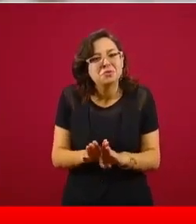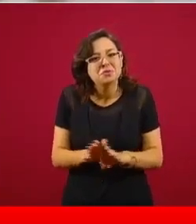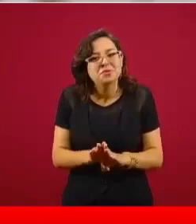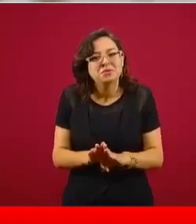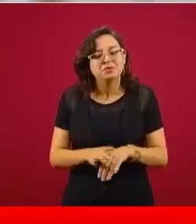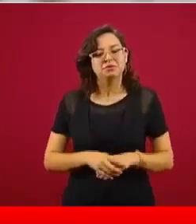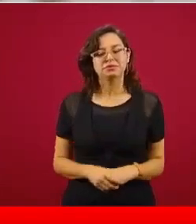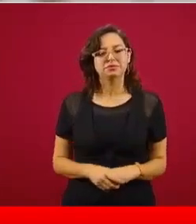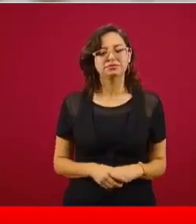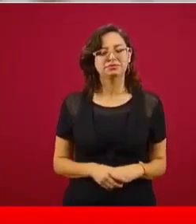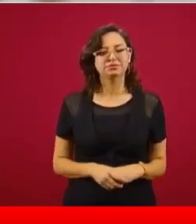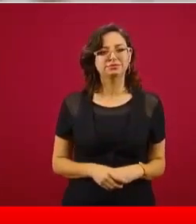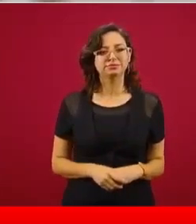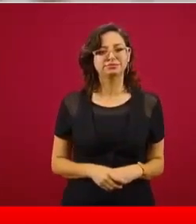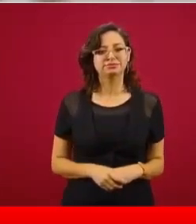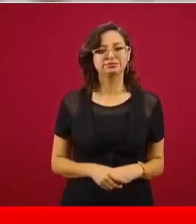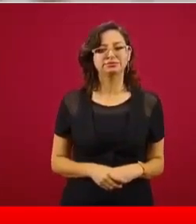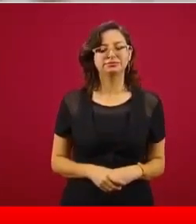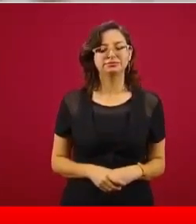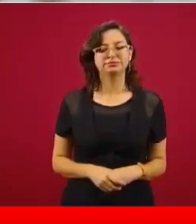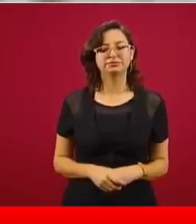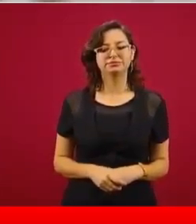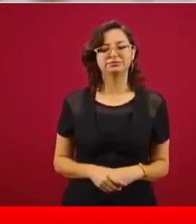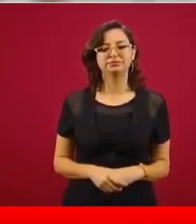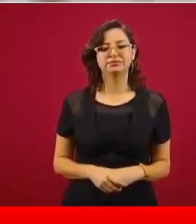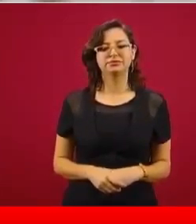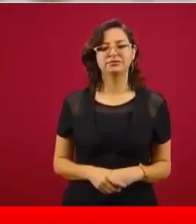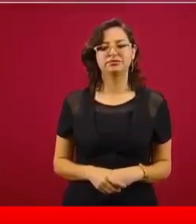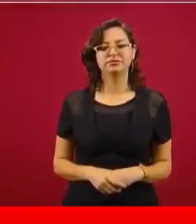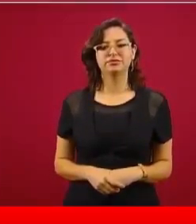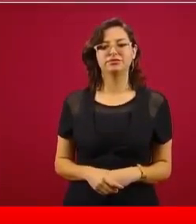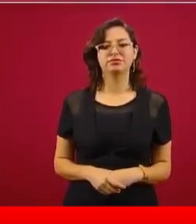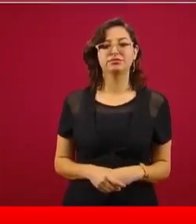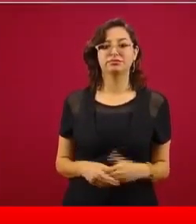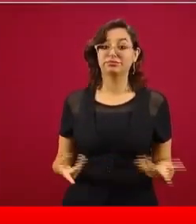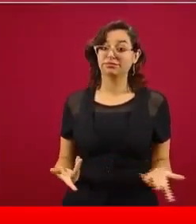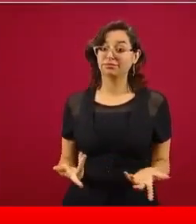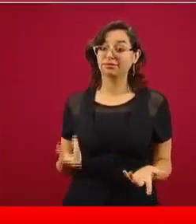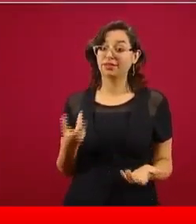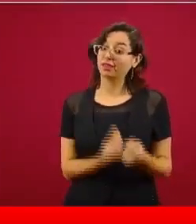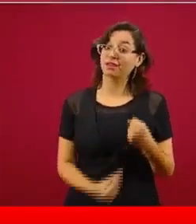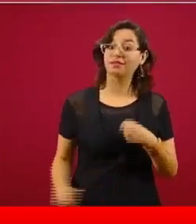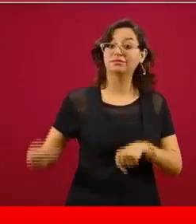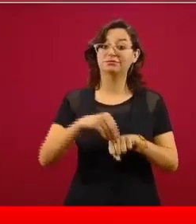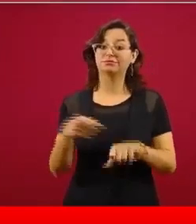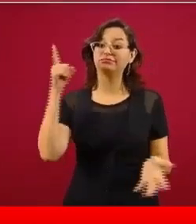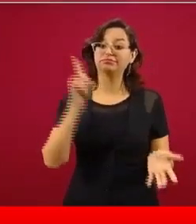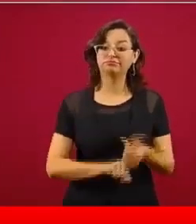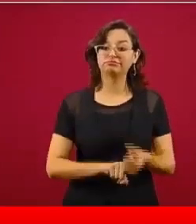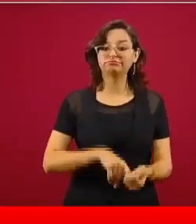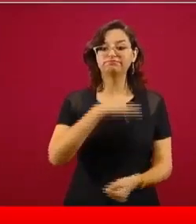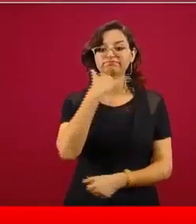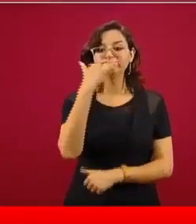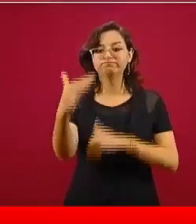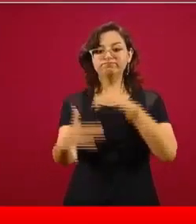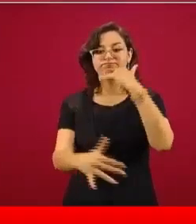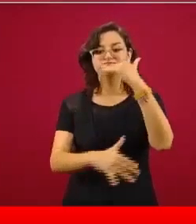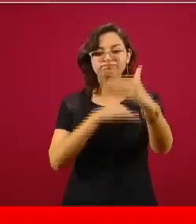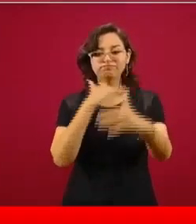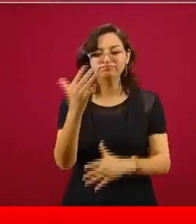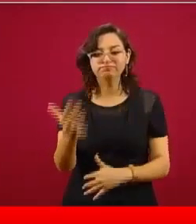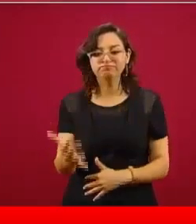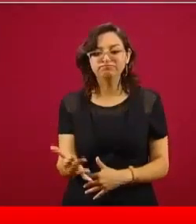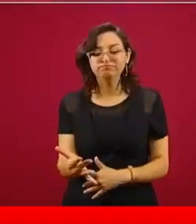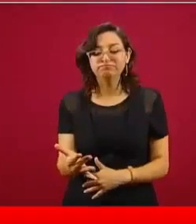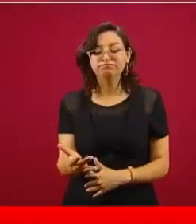y esto acompañado de una gran corrupción, rescate